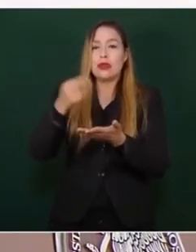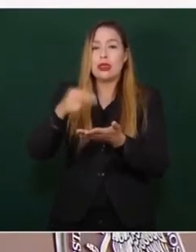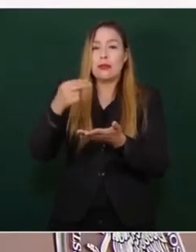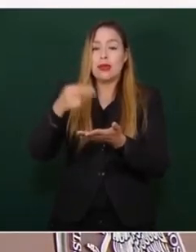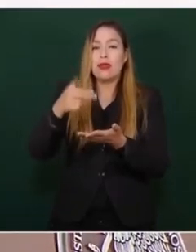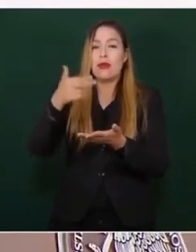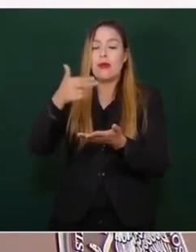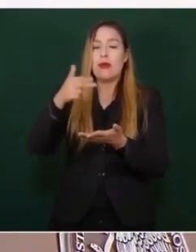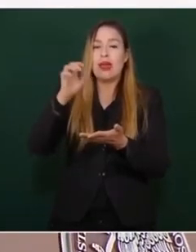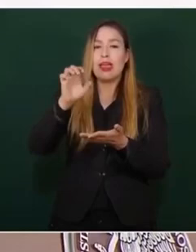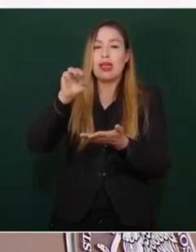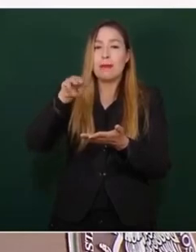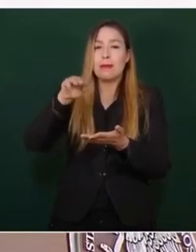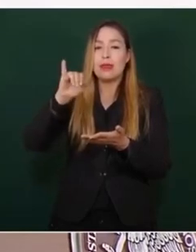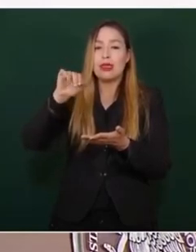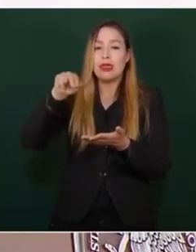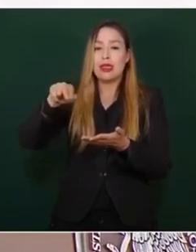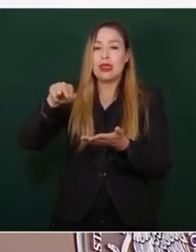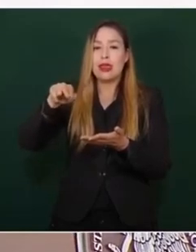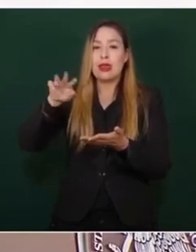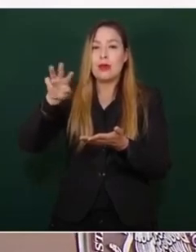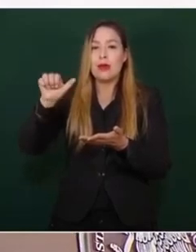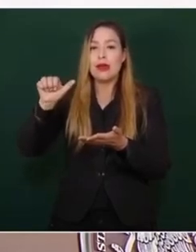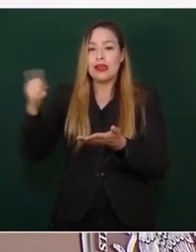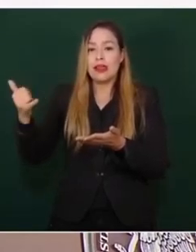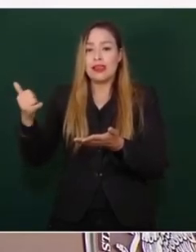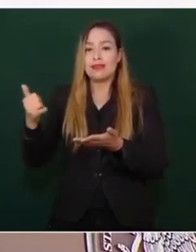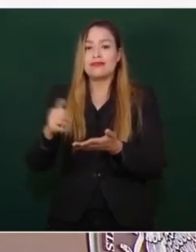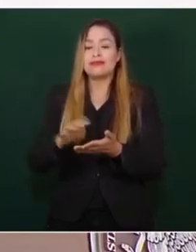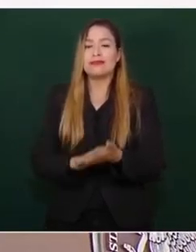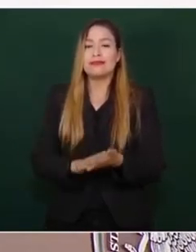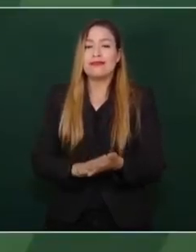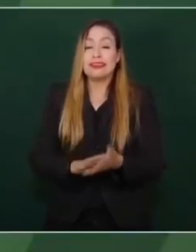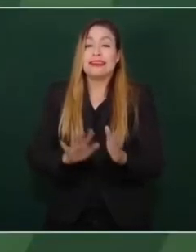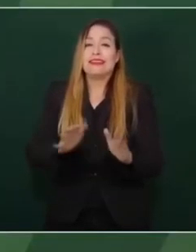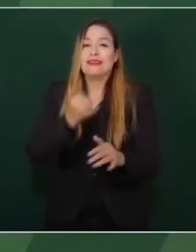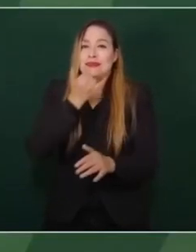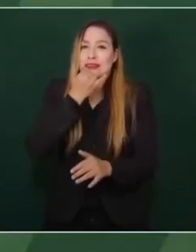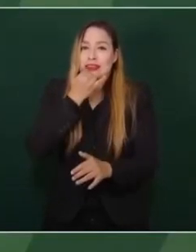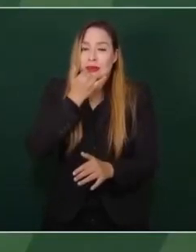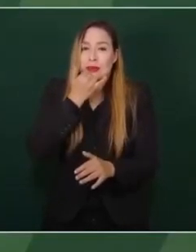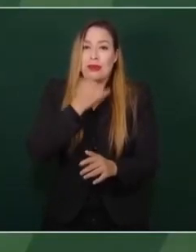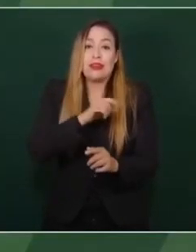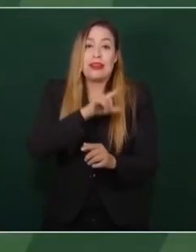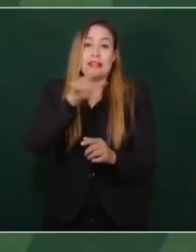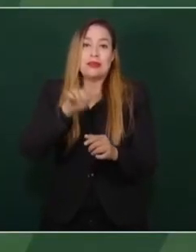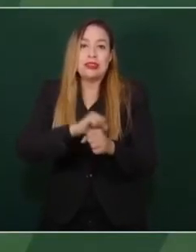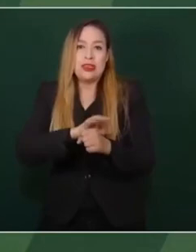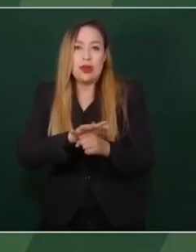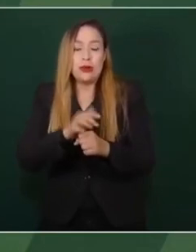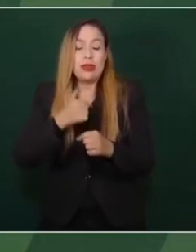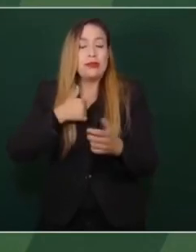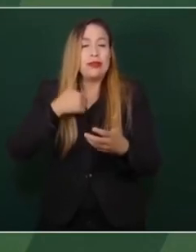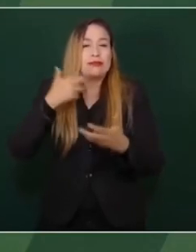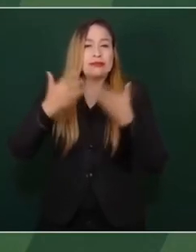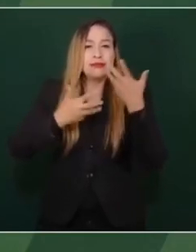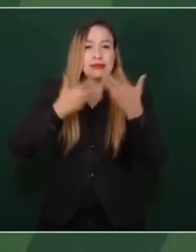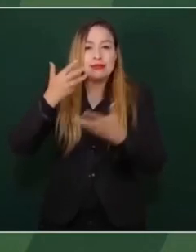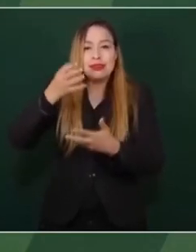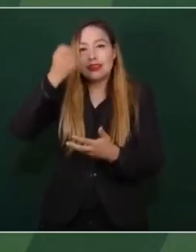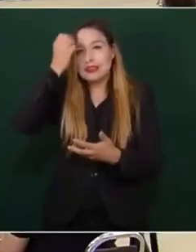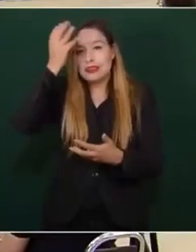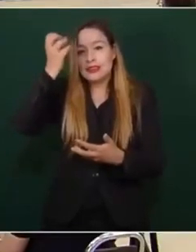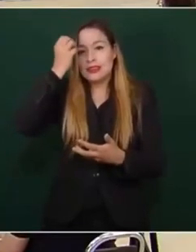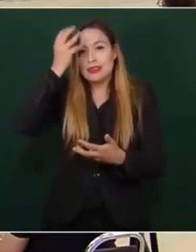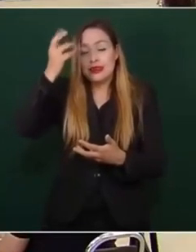ayudan. Es que el post-COVID ya no me